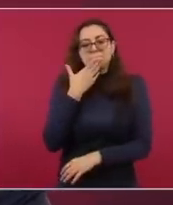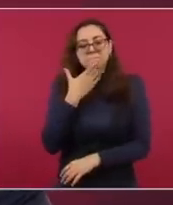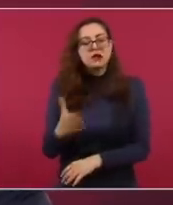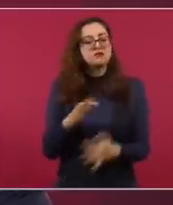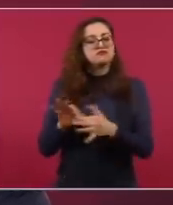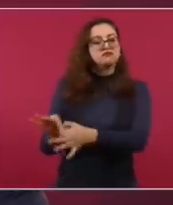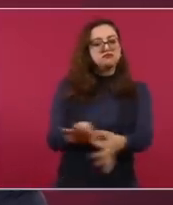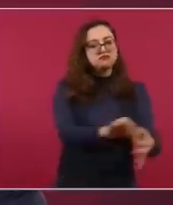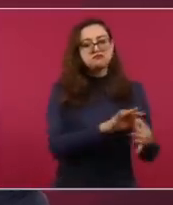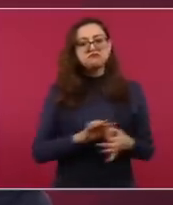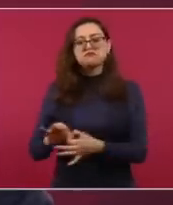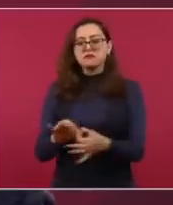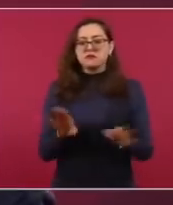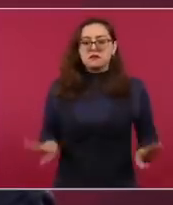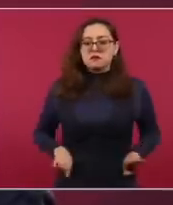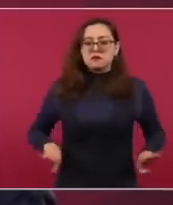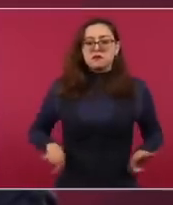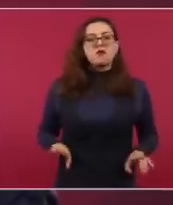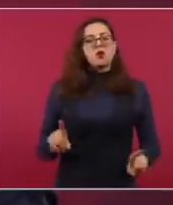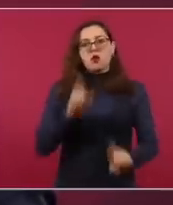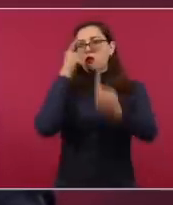cómo comparten valores, objetivos,